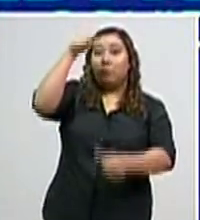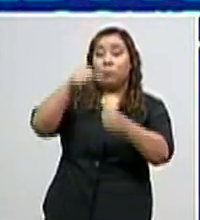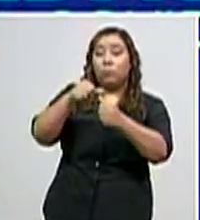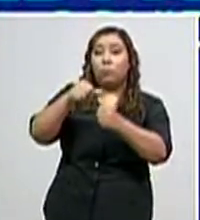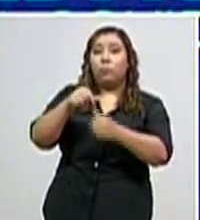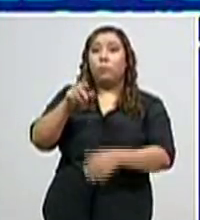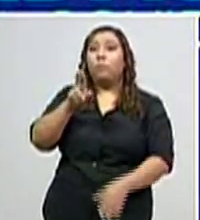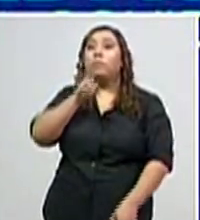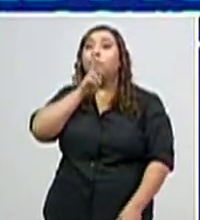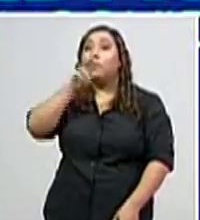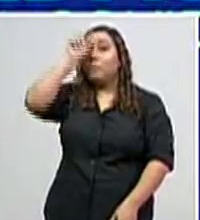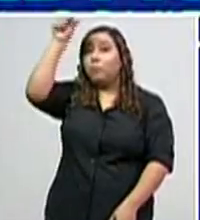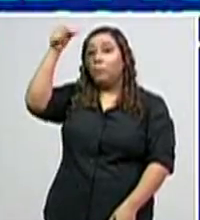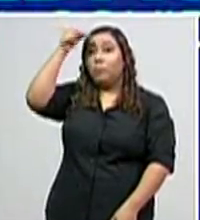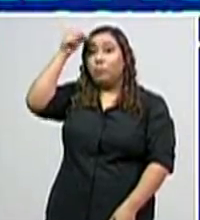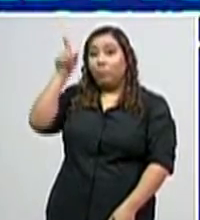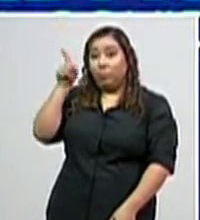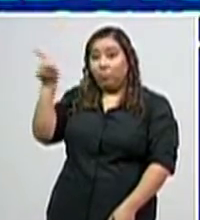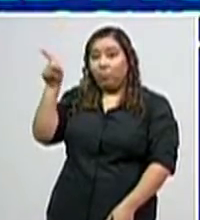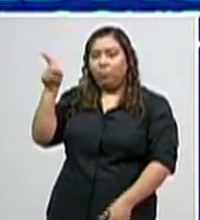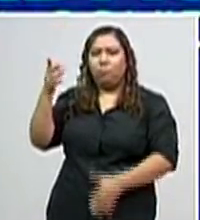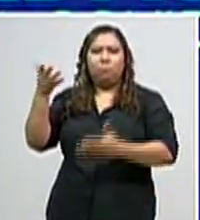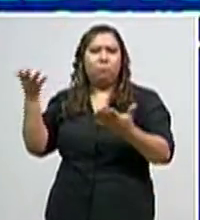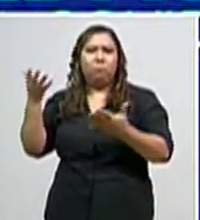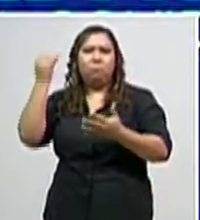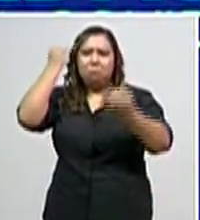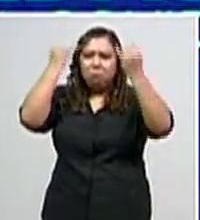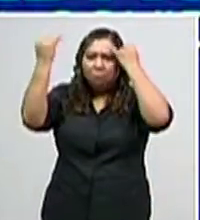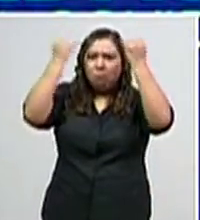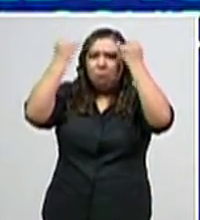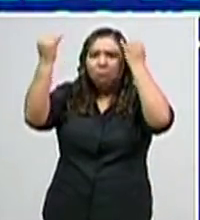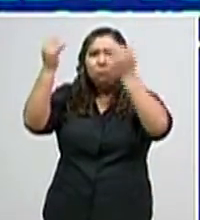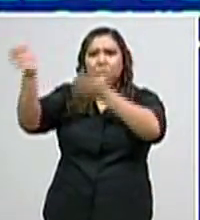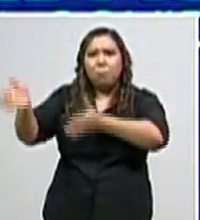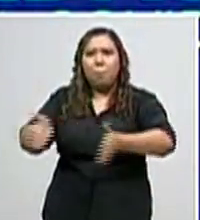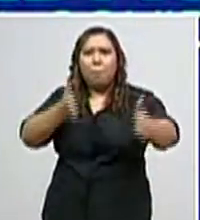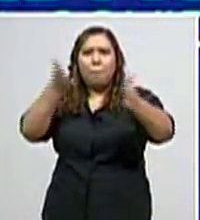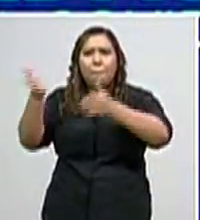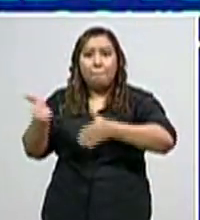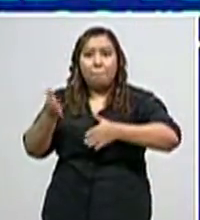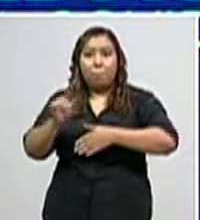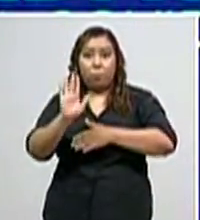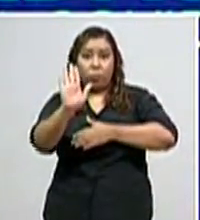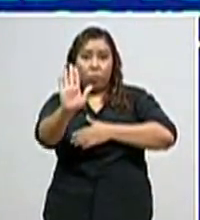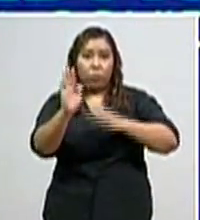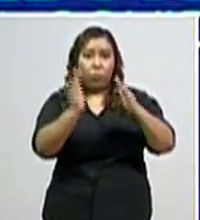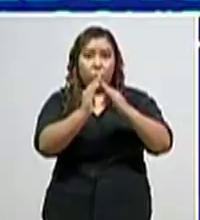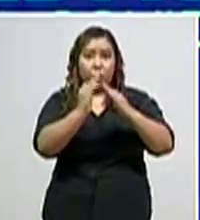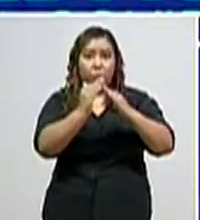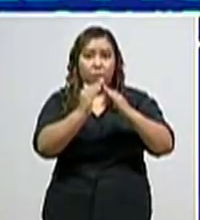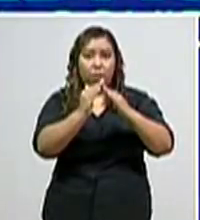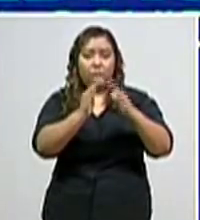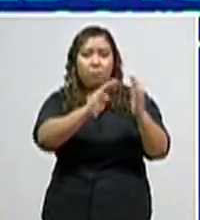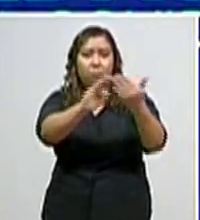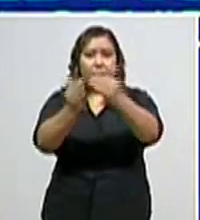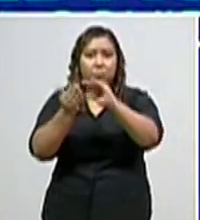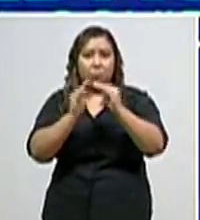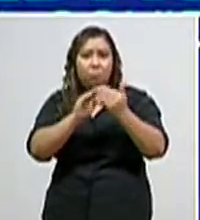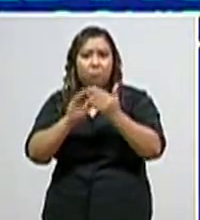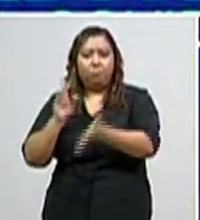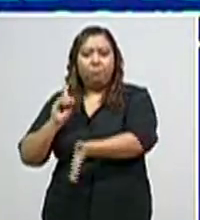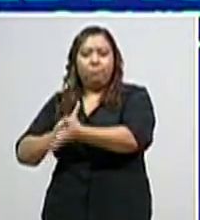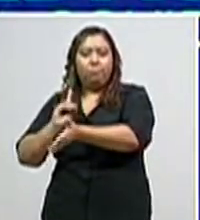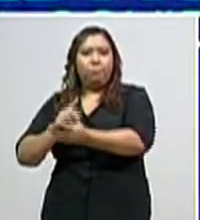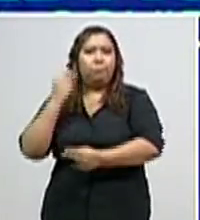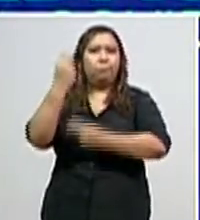disposición las brigadas contra el COVID. Está con el propósito de llegar hasta la puerta de su casa, llevarle una